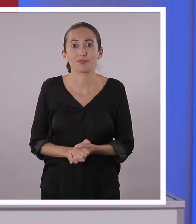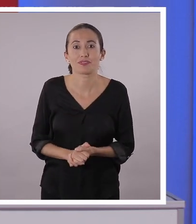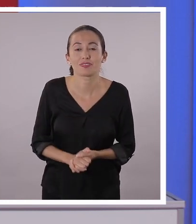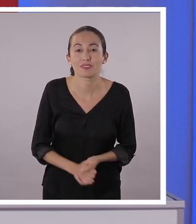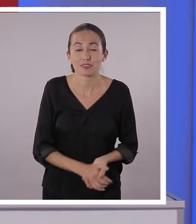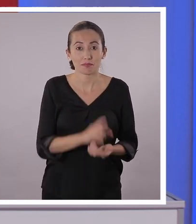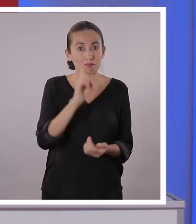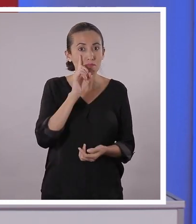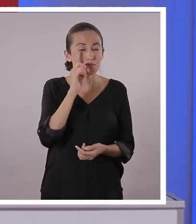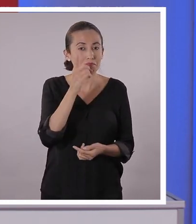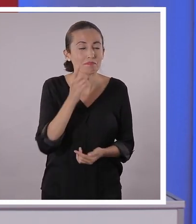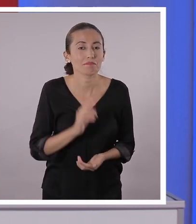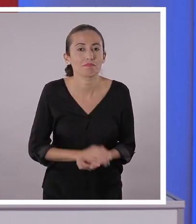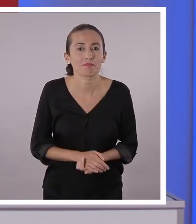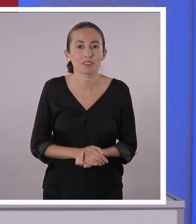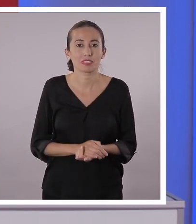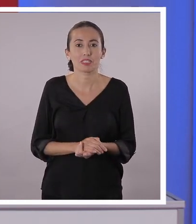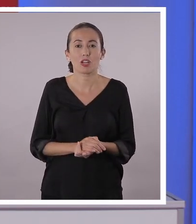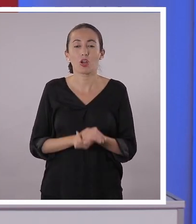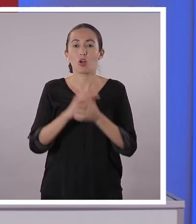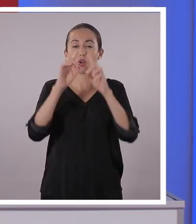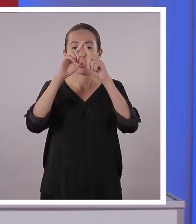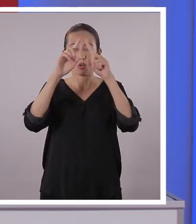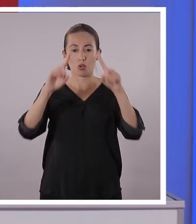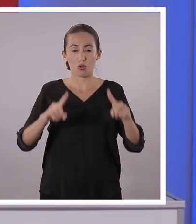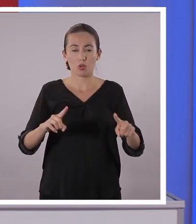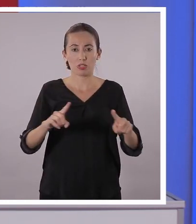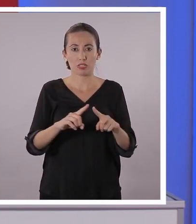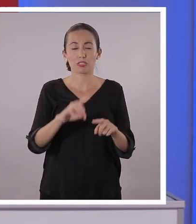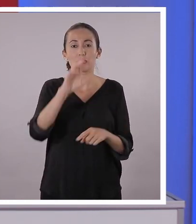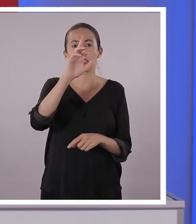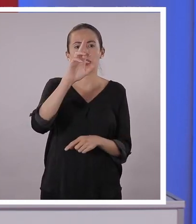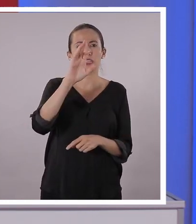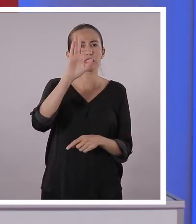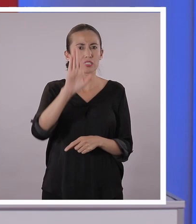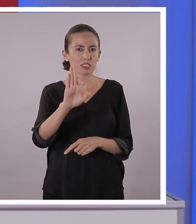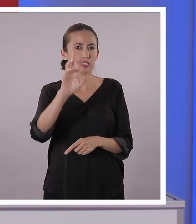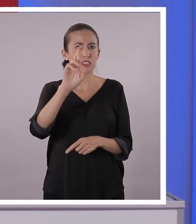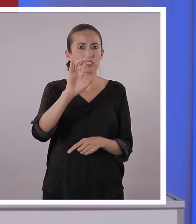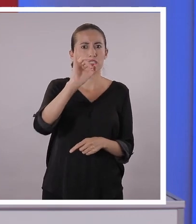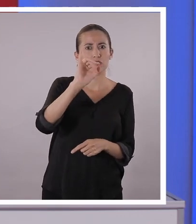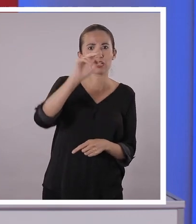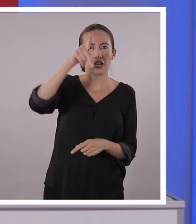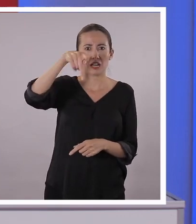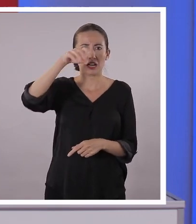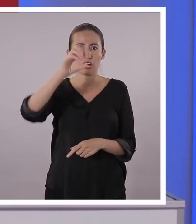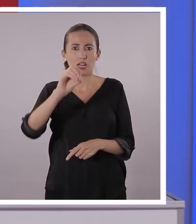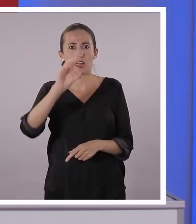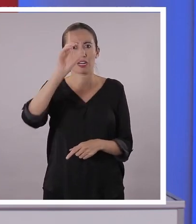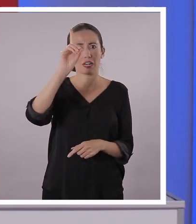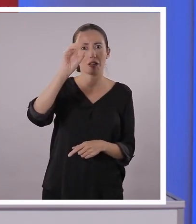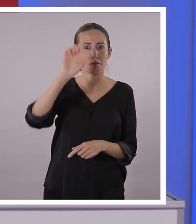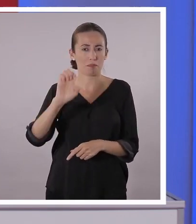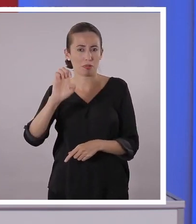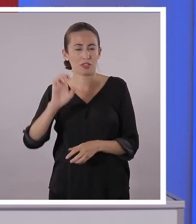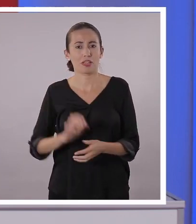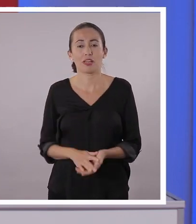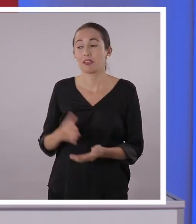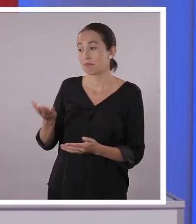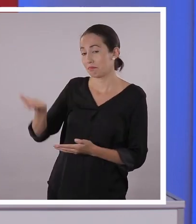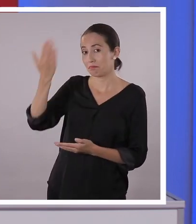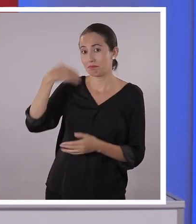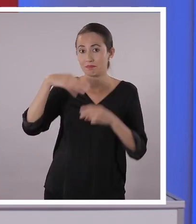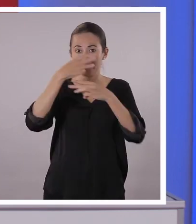celular. Así es Nelly, chicos y chicas, hoy fabricaremos un trípode. Pero lo curioso es que ese trípode casero será hecho solamente de papel.